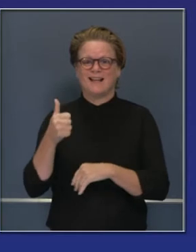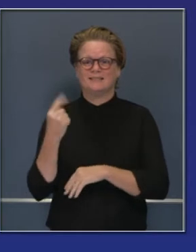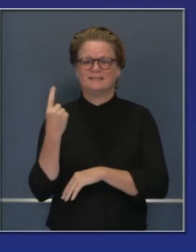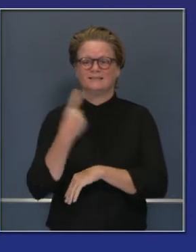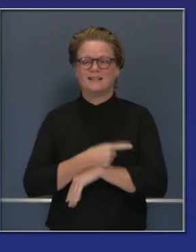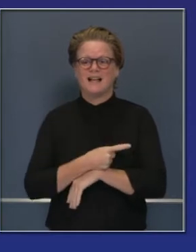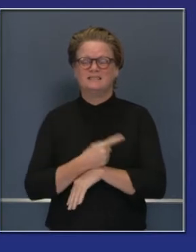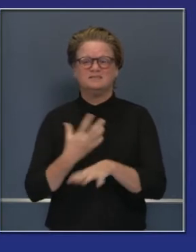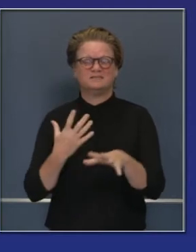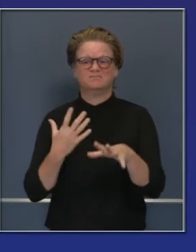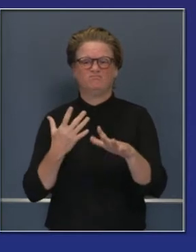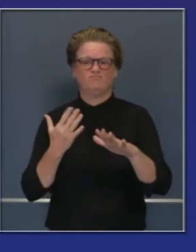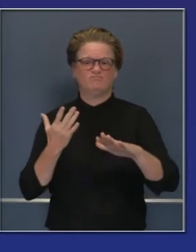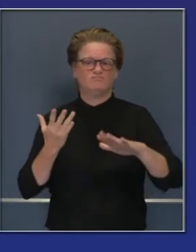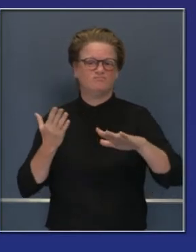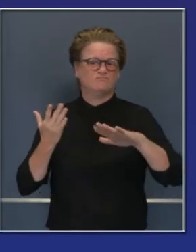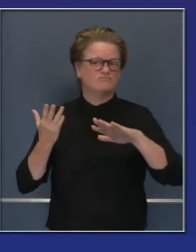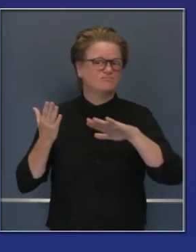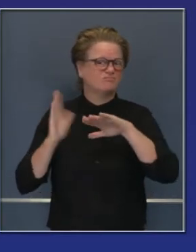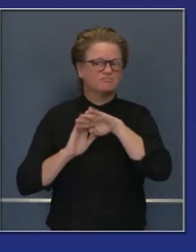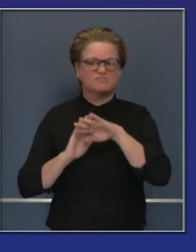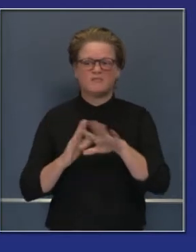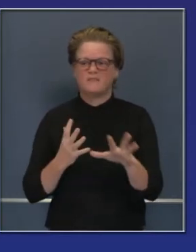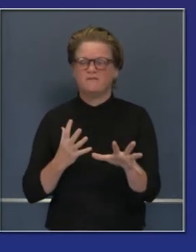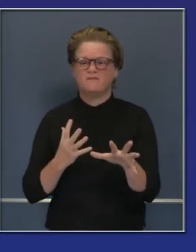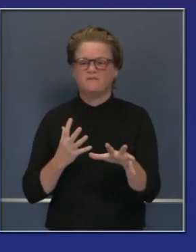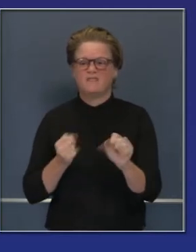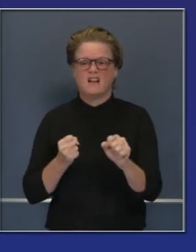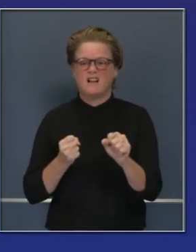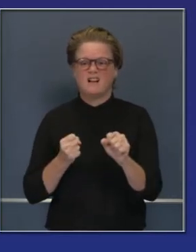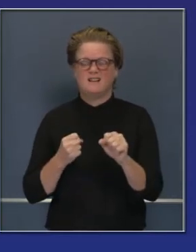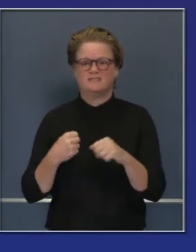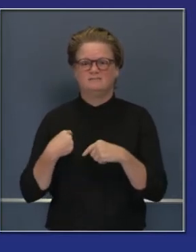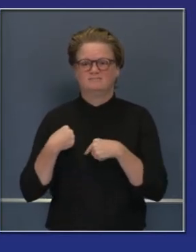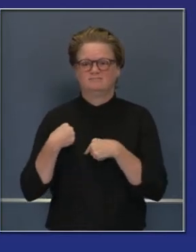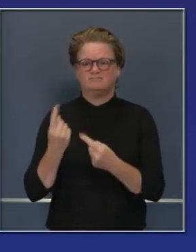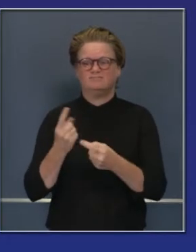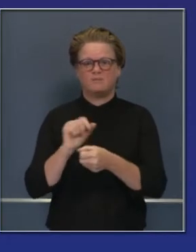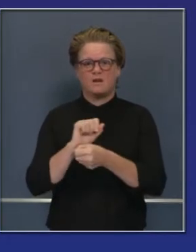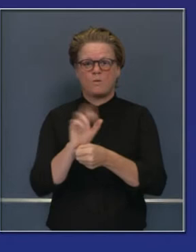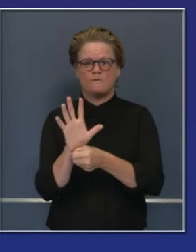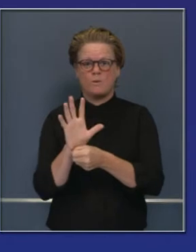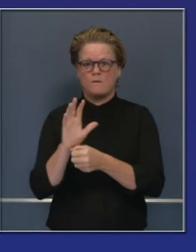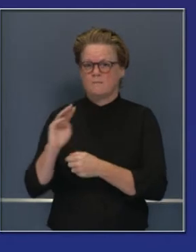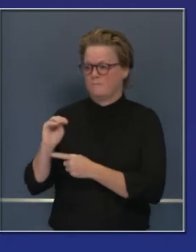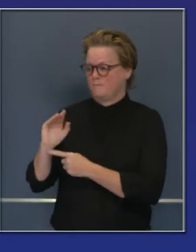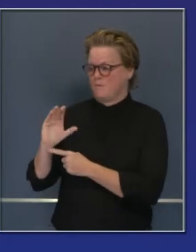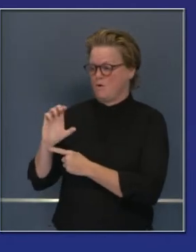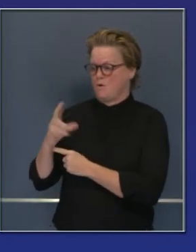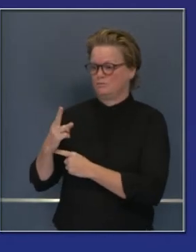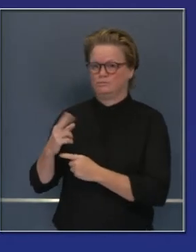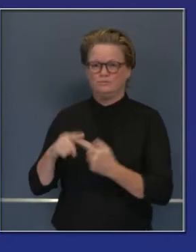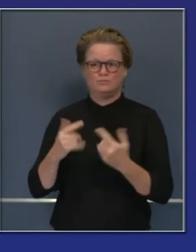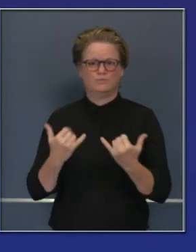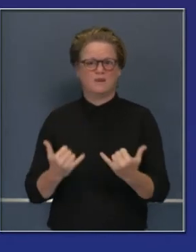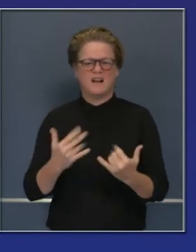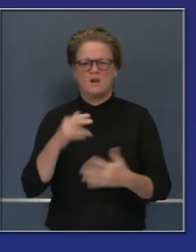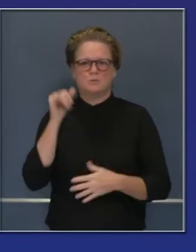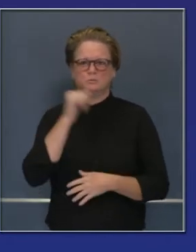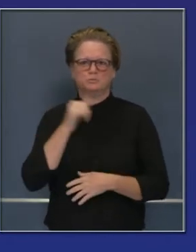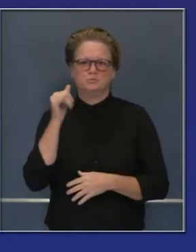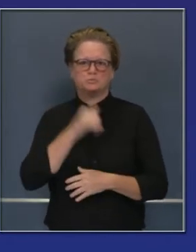días. Es el aumento más grande, más veloz que se ha visto en California desde el inicio de esta pandemia. Quiero